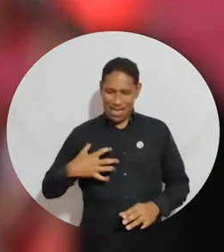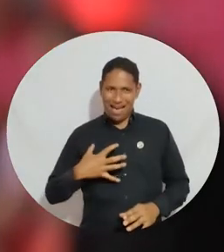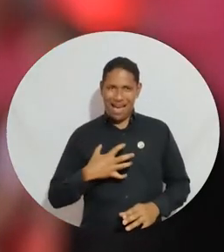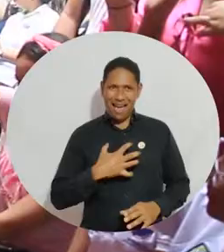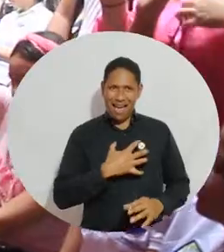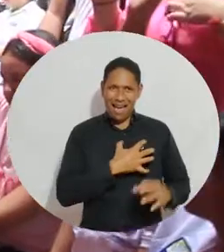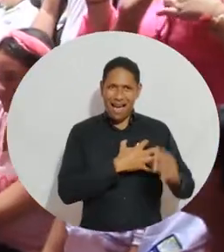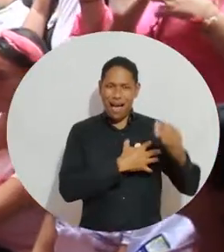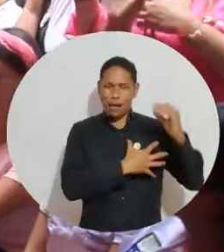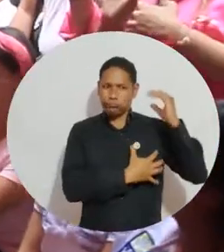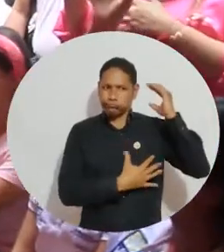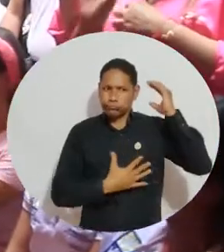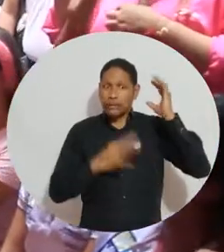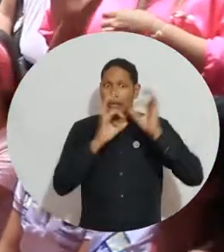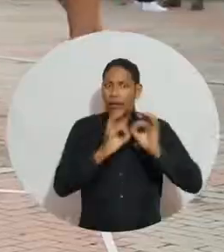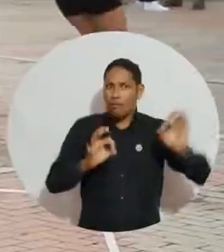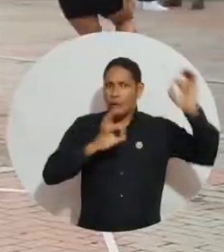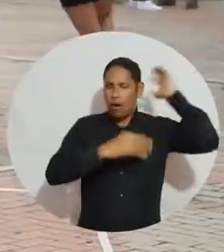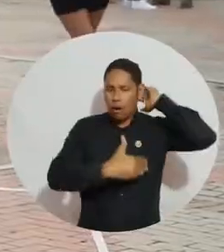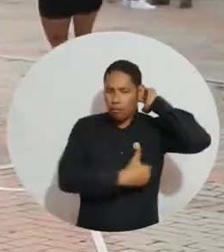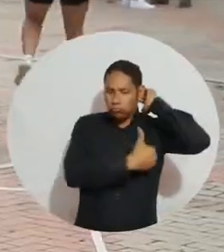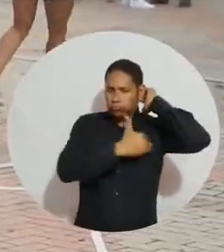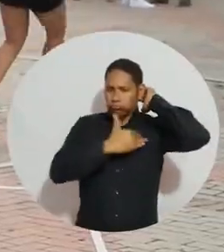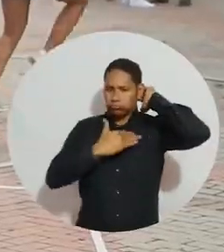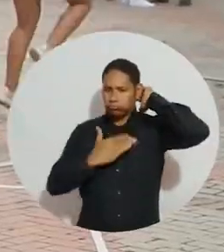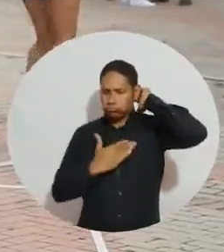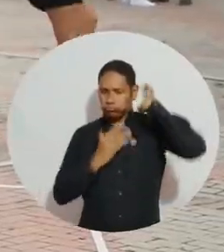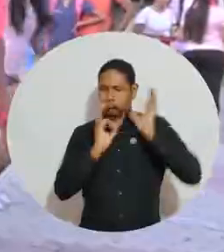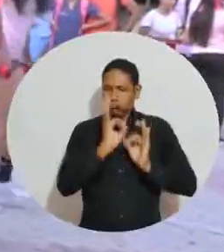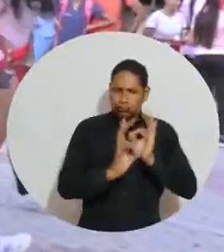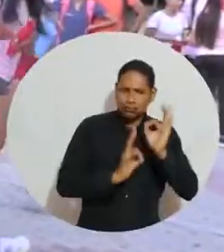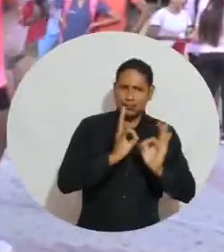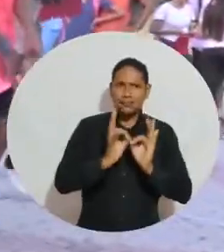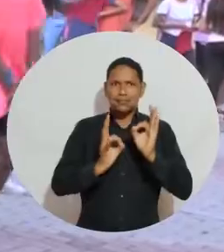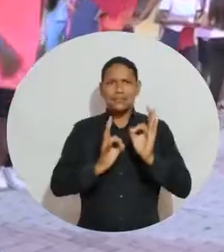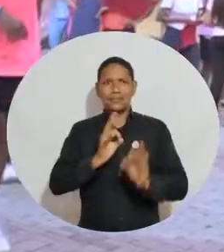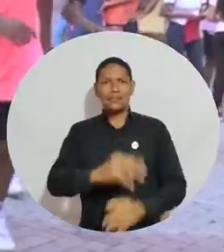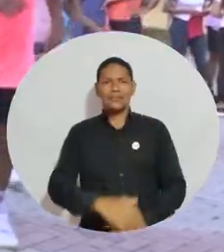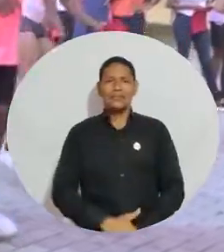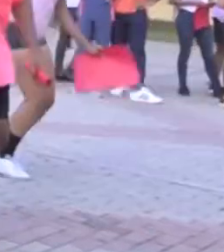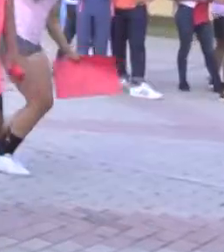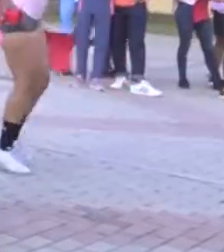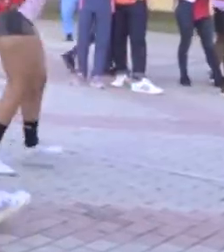cáncer de mama y cultivar hábitos de vida saludable para su prevención.